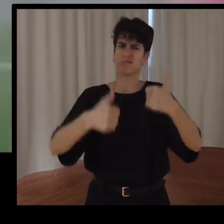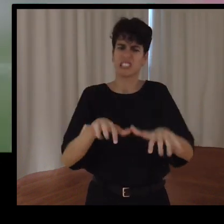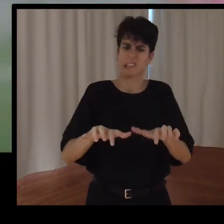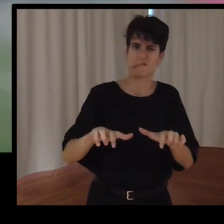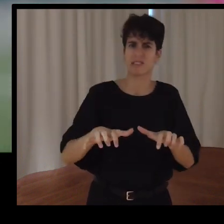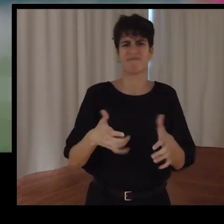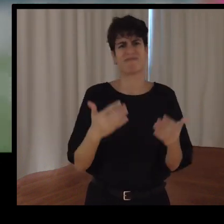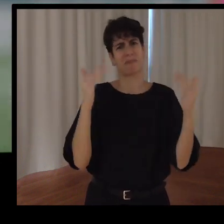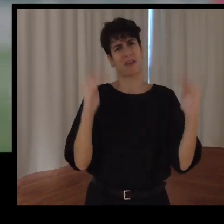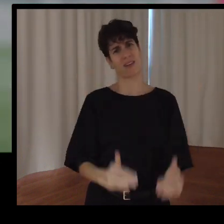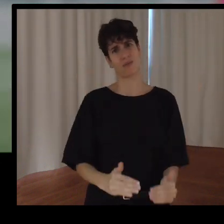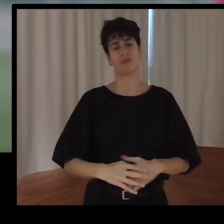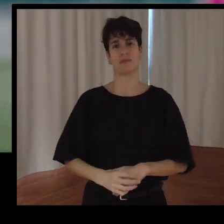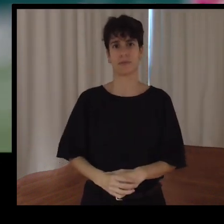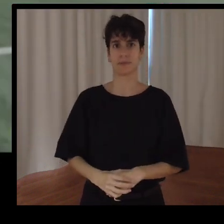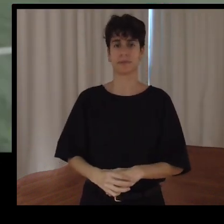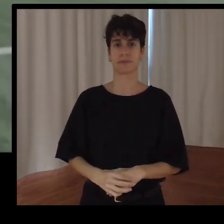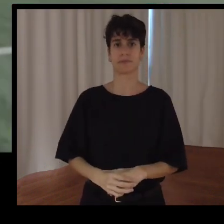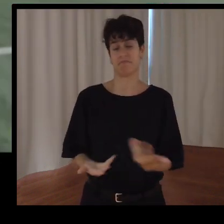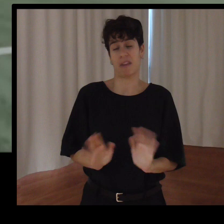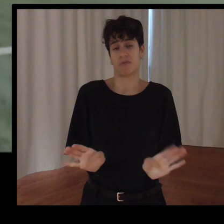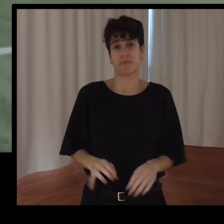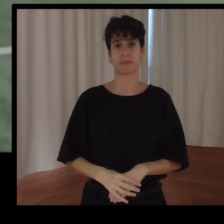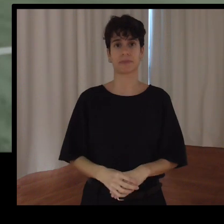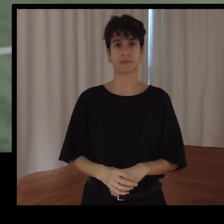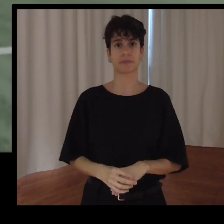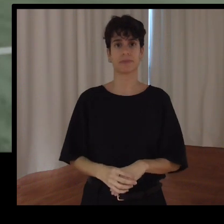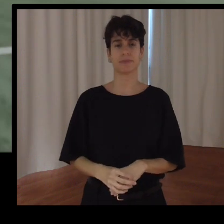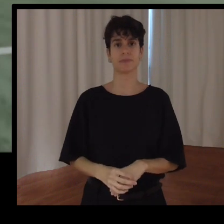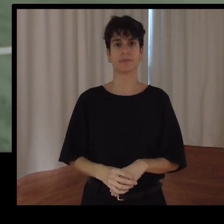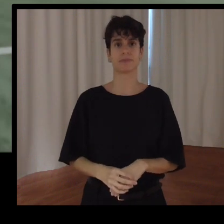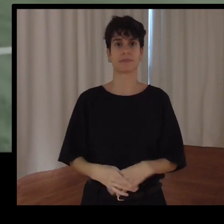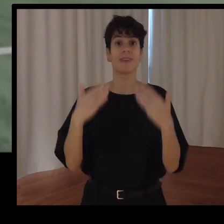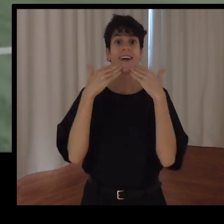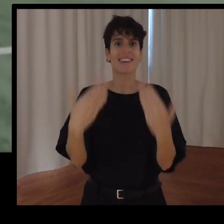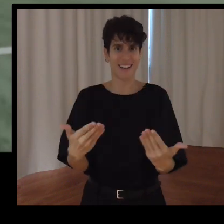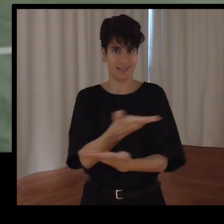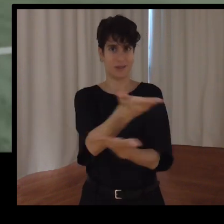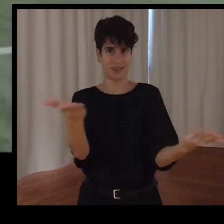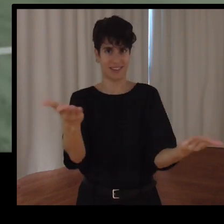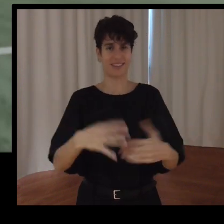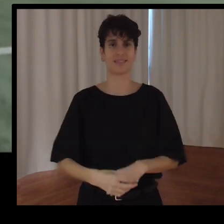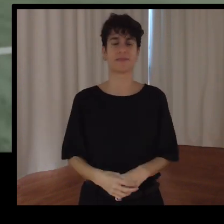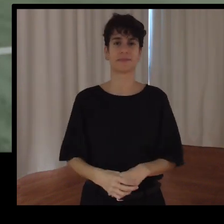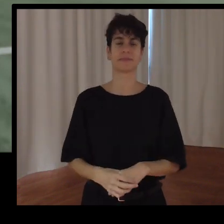Y sí. Y eso. Yo también quiero agradecer a vosotros el tema de